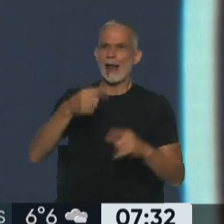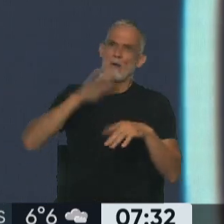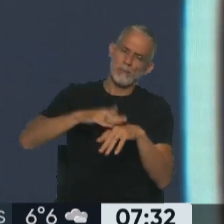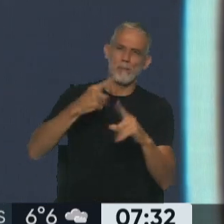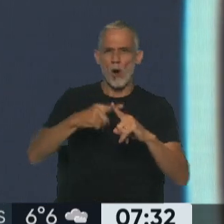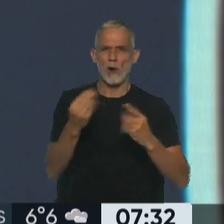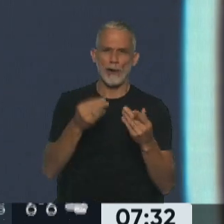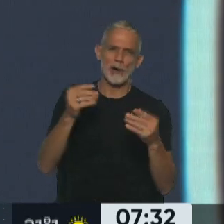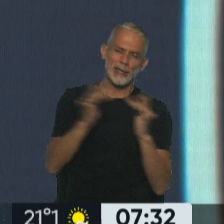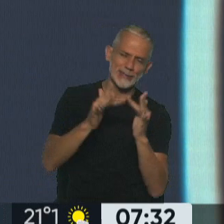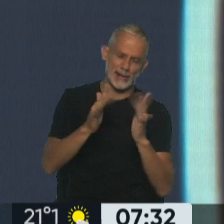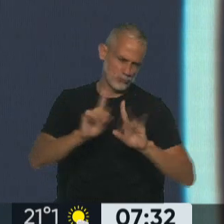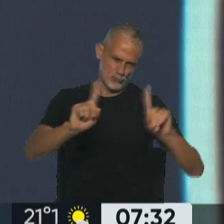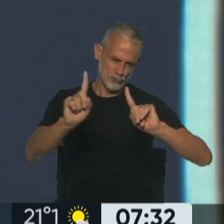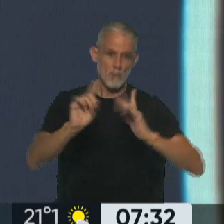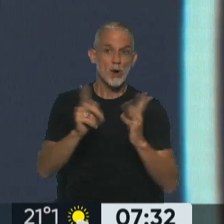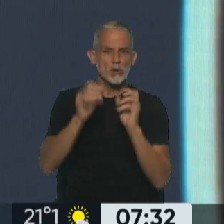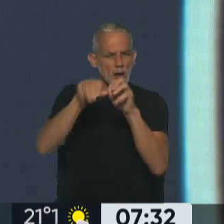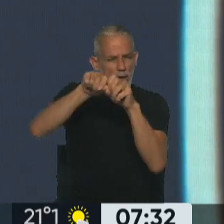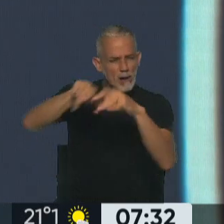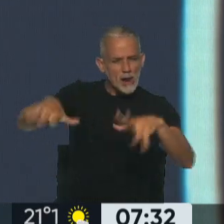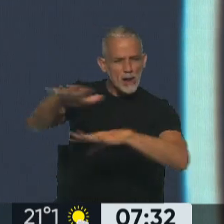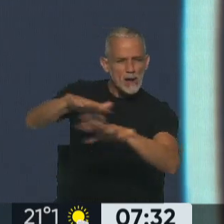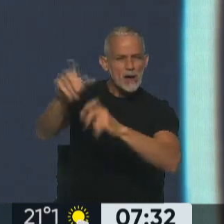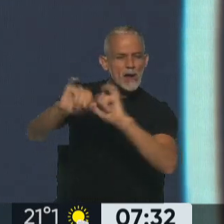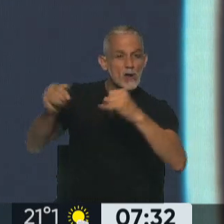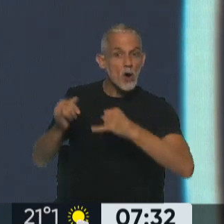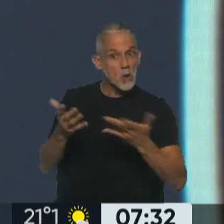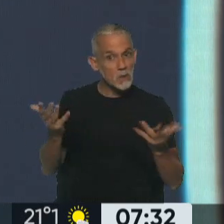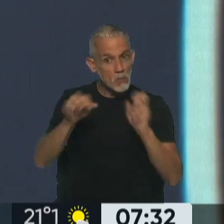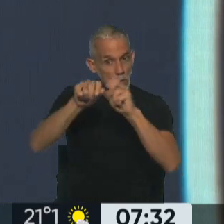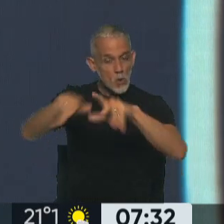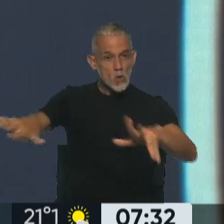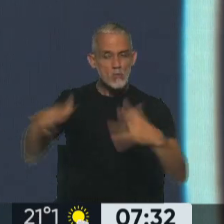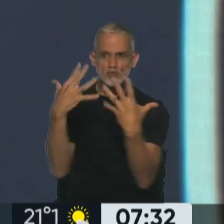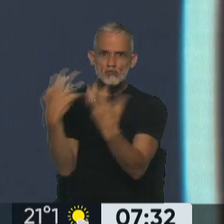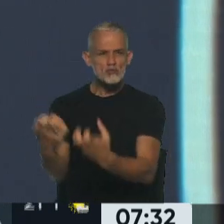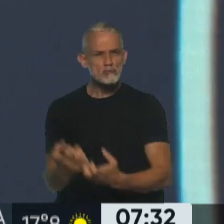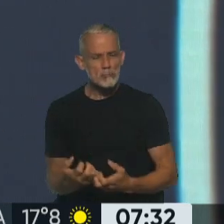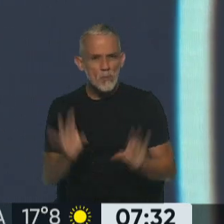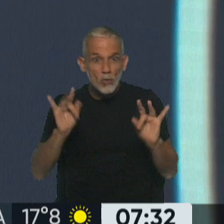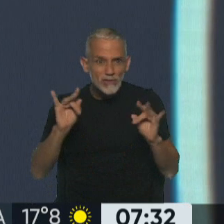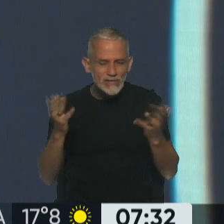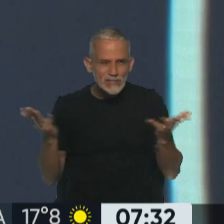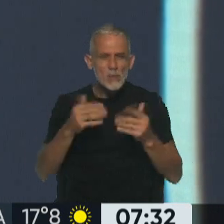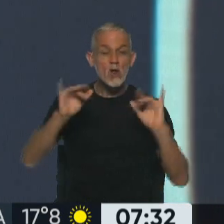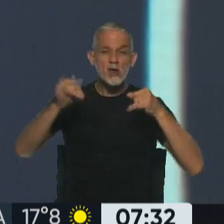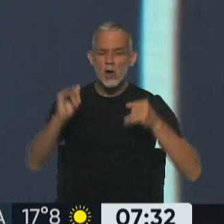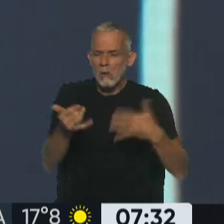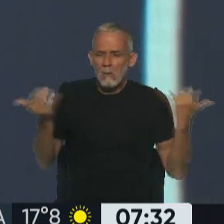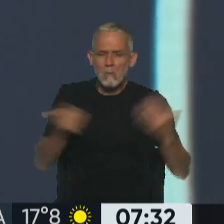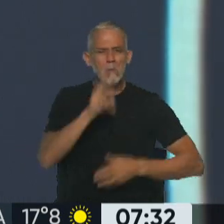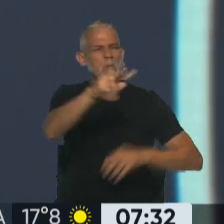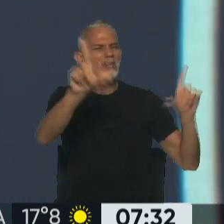por las redes sociales, pero que lograron llegar a un sector de la población que de otra manera es muy difícil de llegar porque la verdad que la juventud no mira,